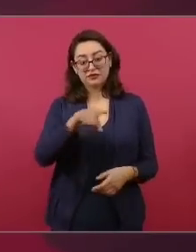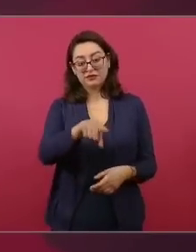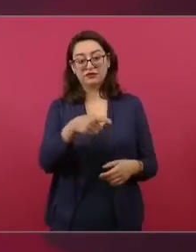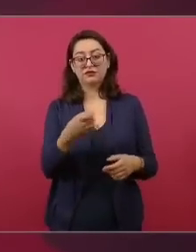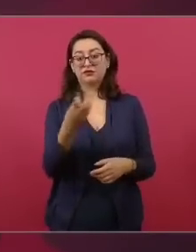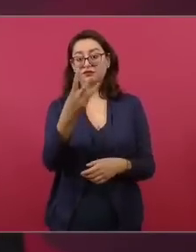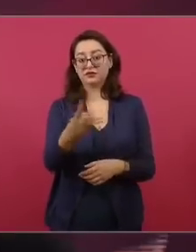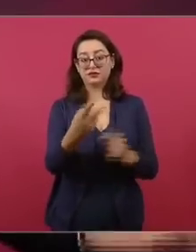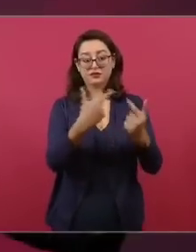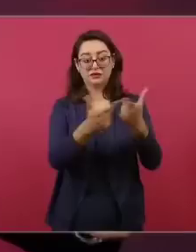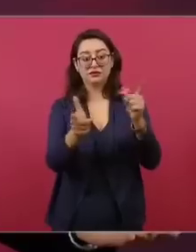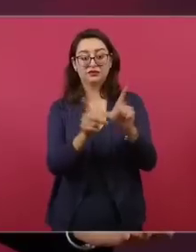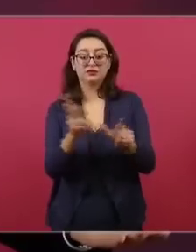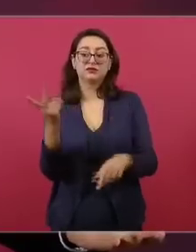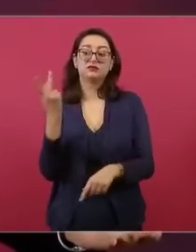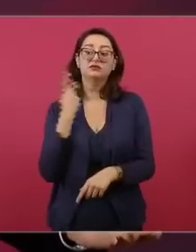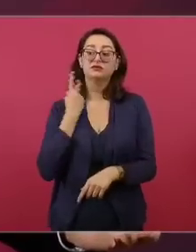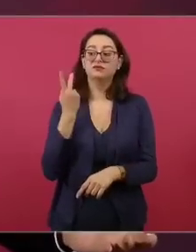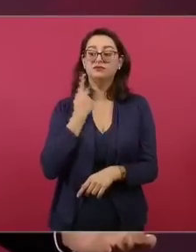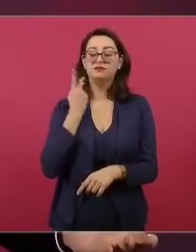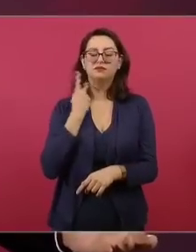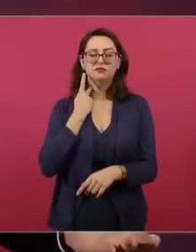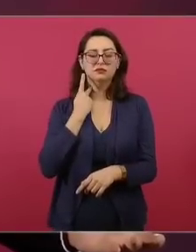con todo respeto a los gerentes,